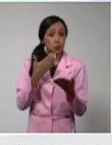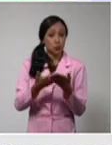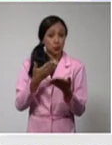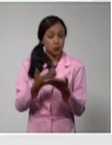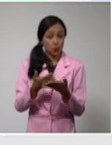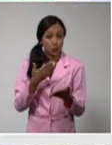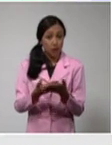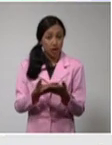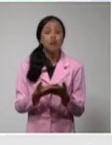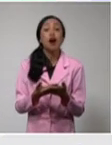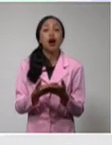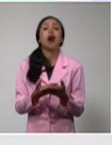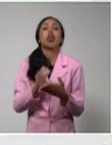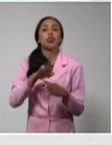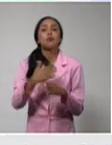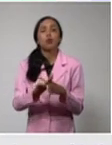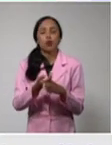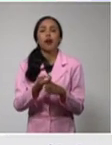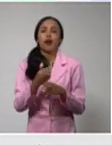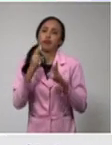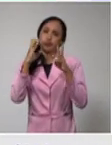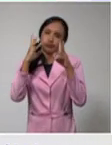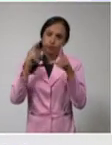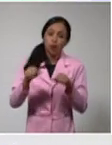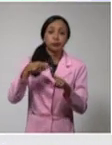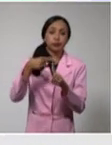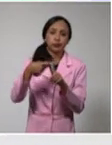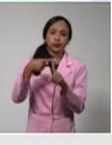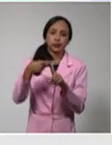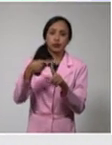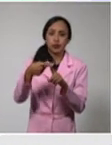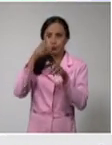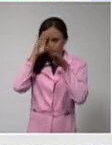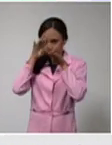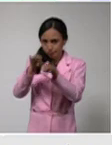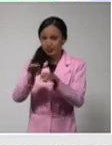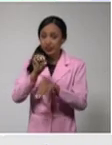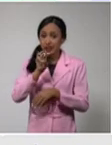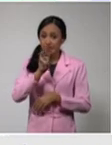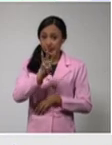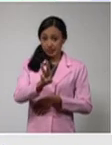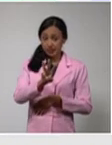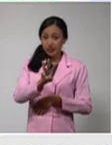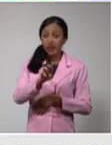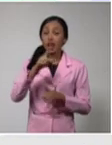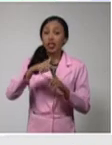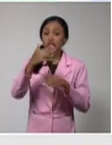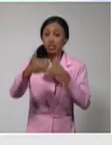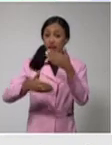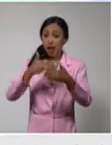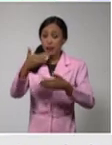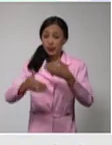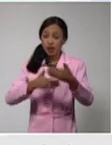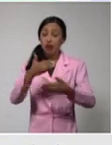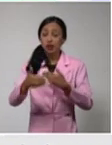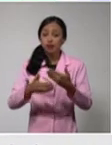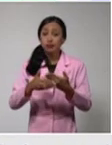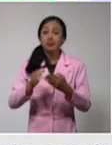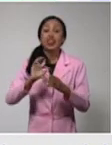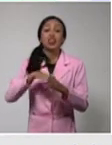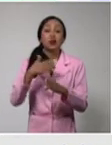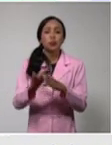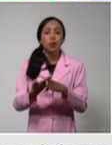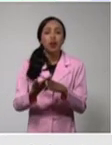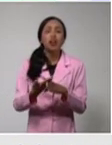Estuvo seis días ingresada, de ellos tres en terapia intensiva y lamentablemente después de un grupo de